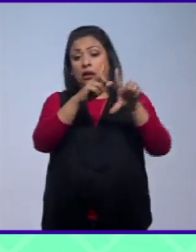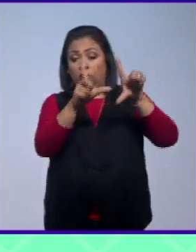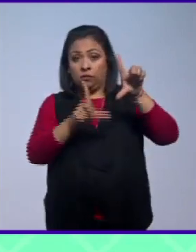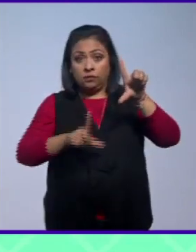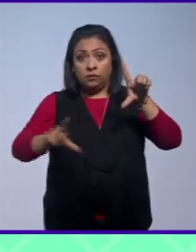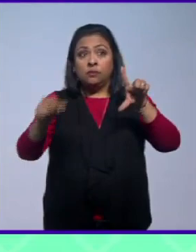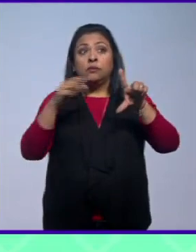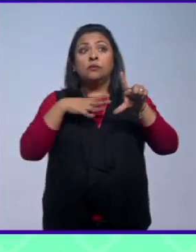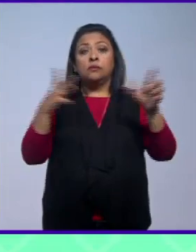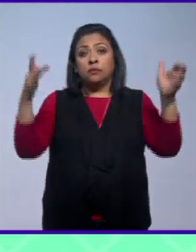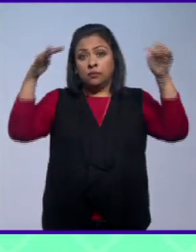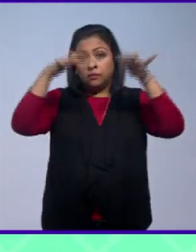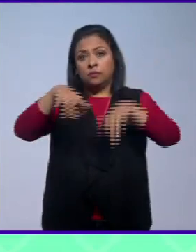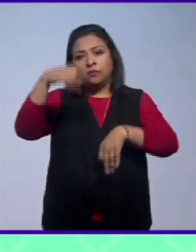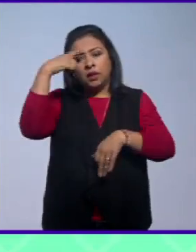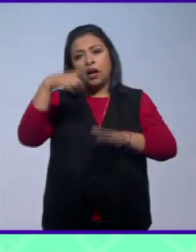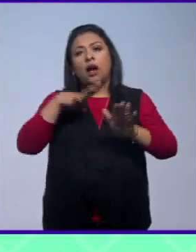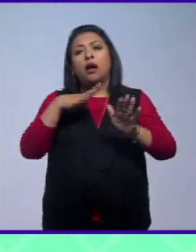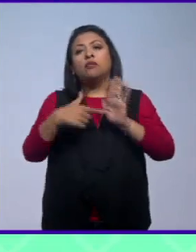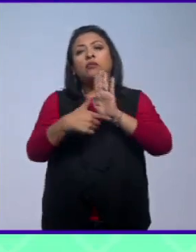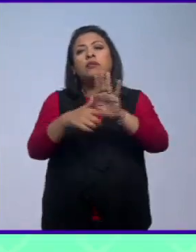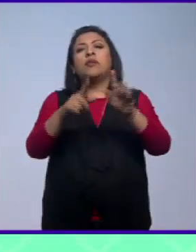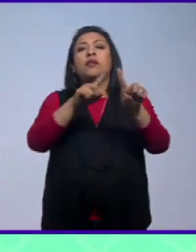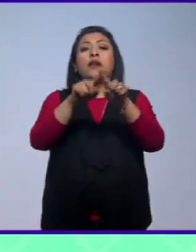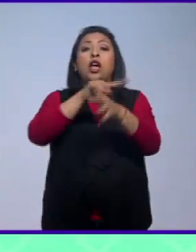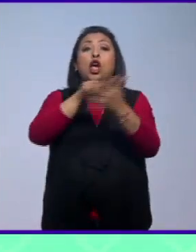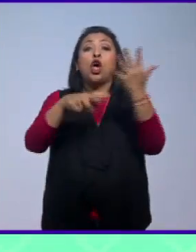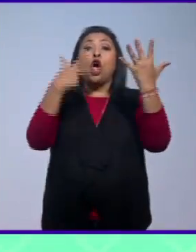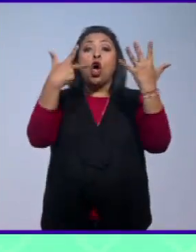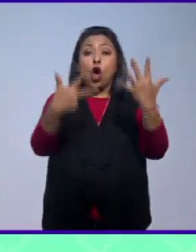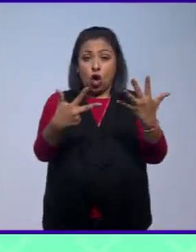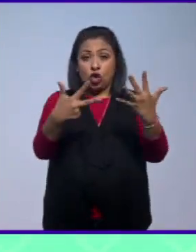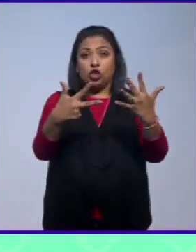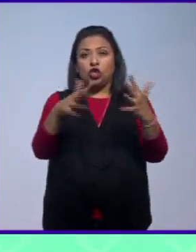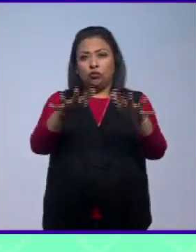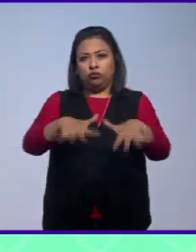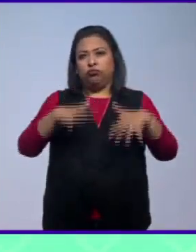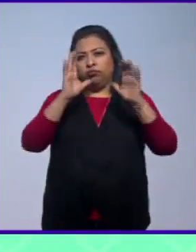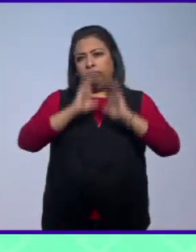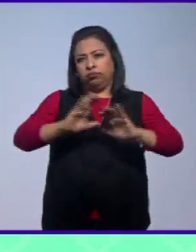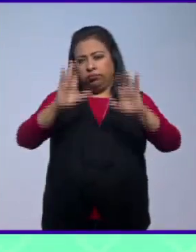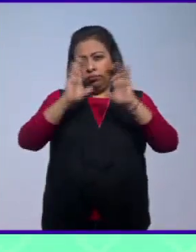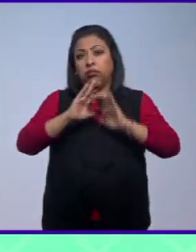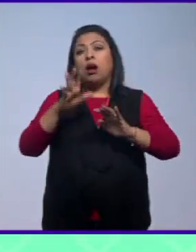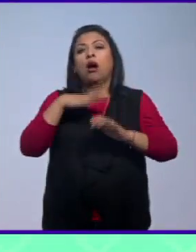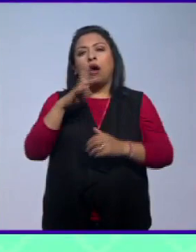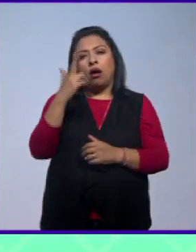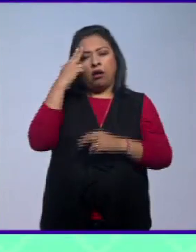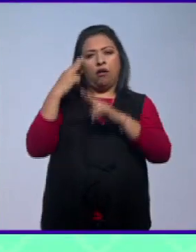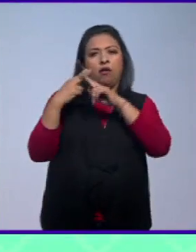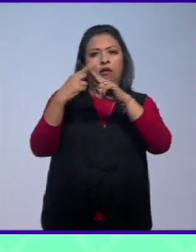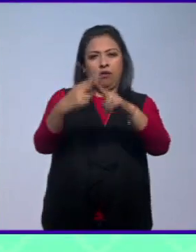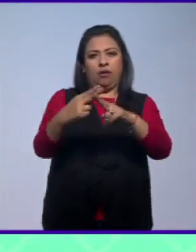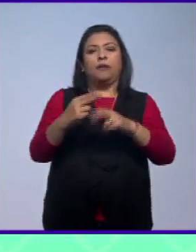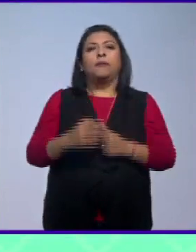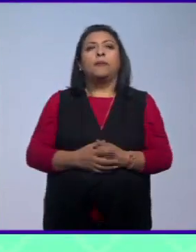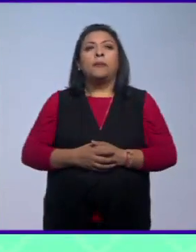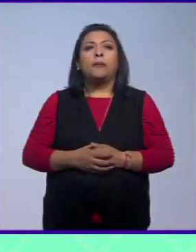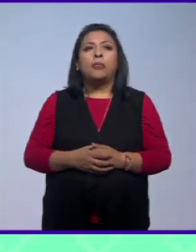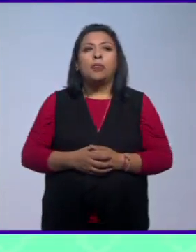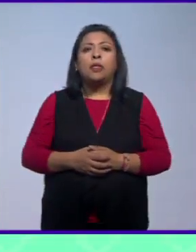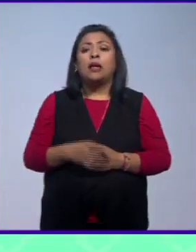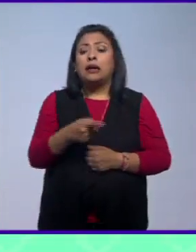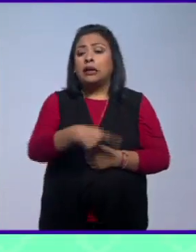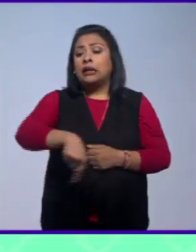país, serán congregados para ofrecer una serie de ocho conciertos, con los que el director conmemorará este aniversario. Creo que es